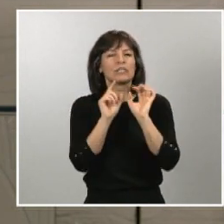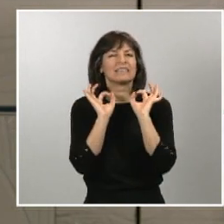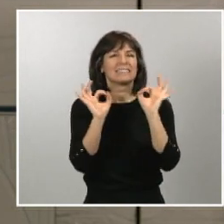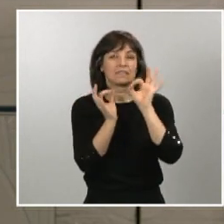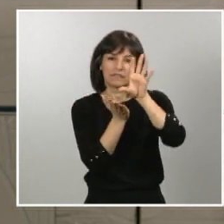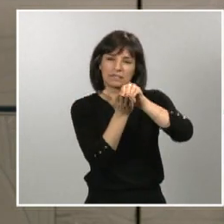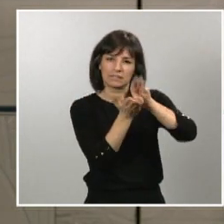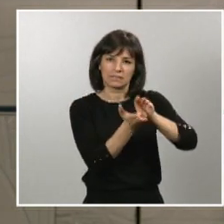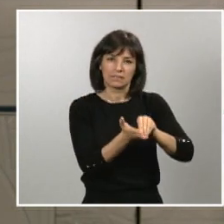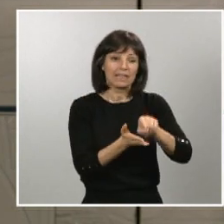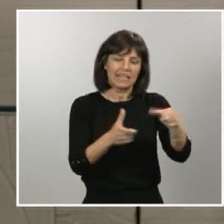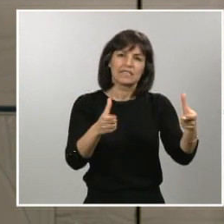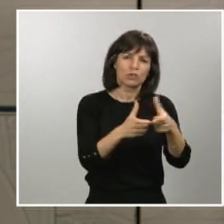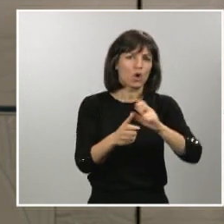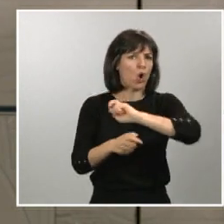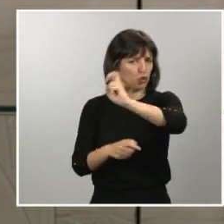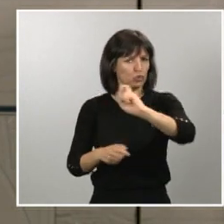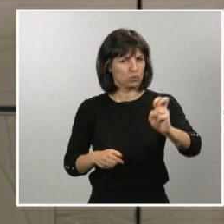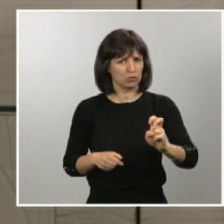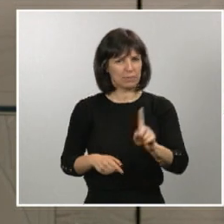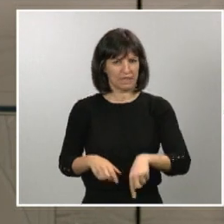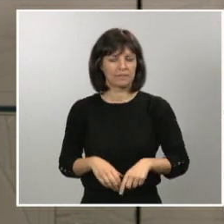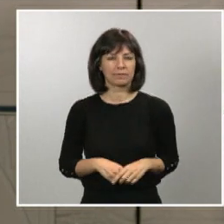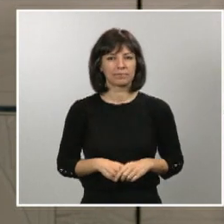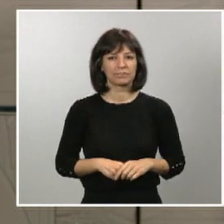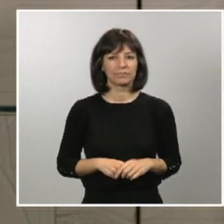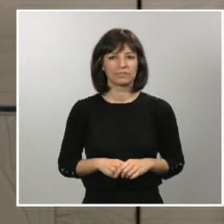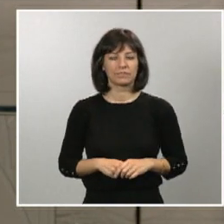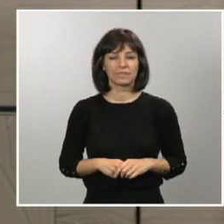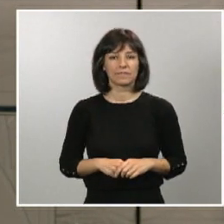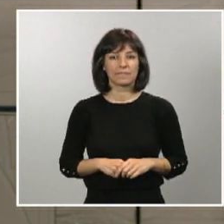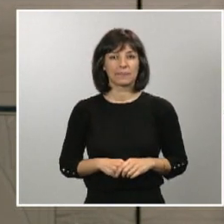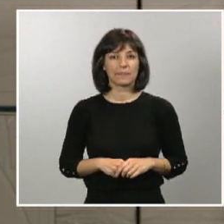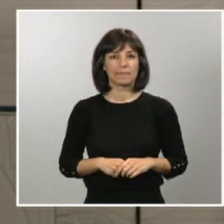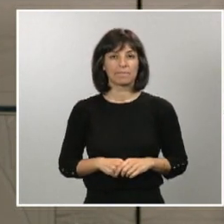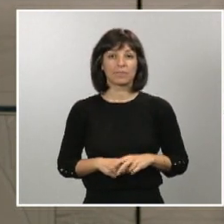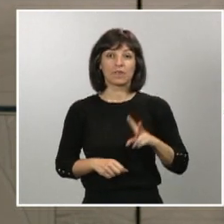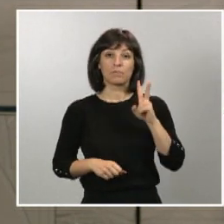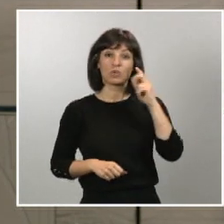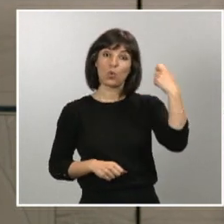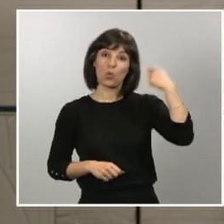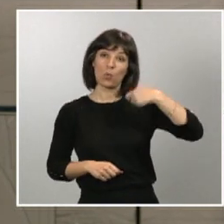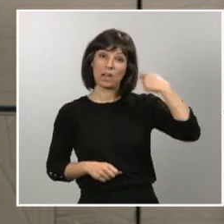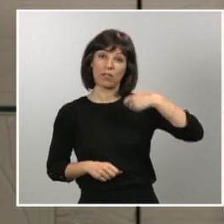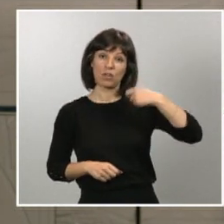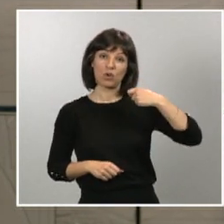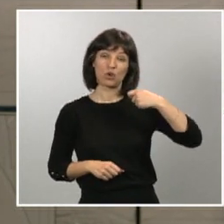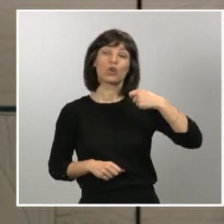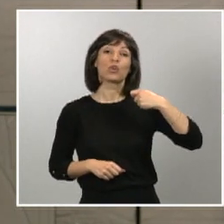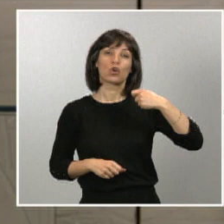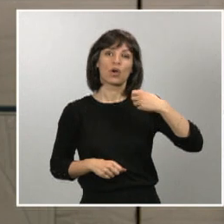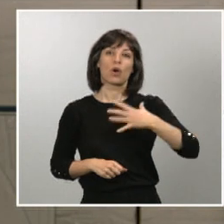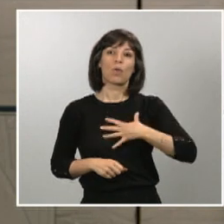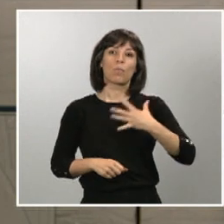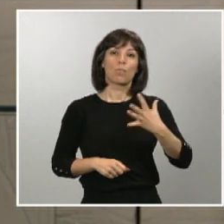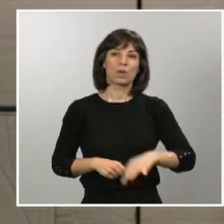sectores. También se permite la compatibilidad de la pensión de jubilación con el nombramiento como personal estatutario de los profesionales